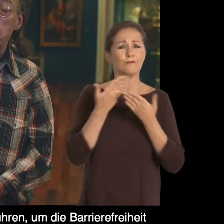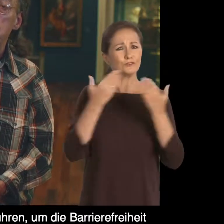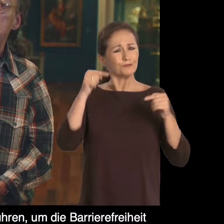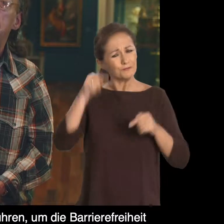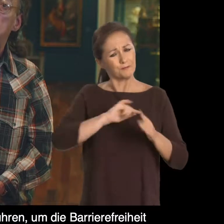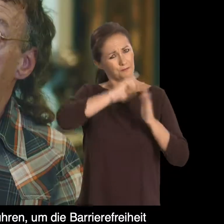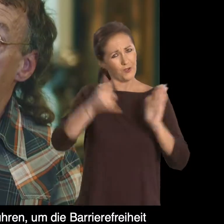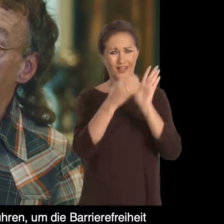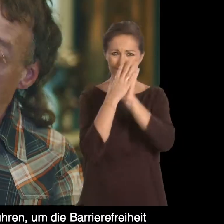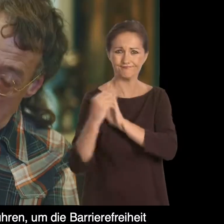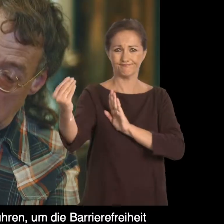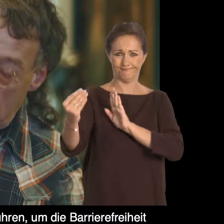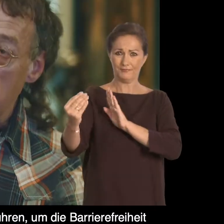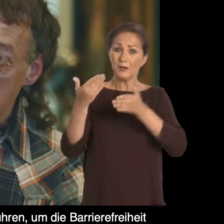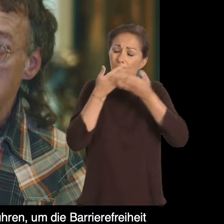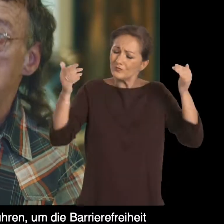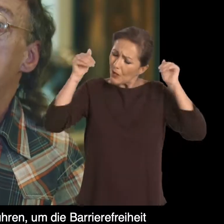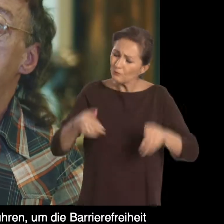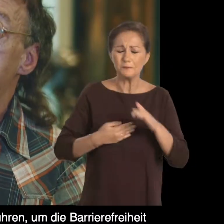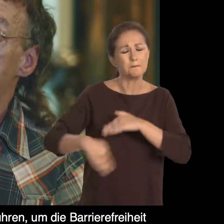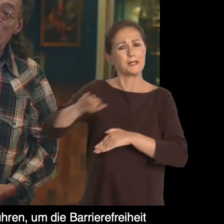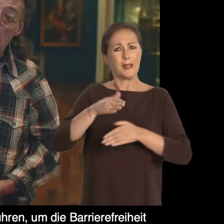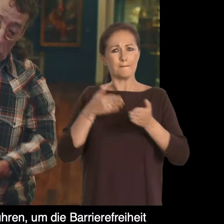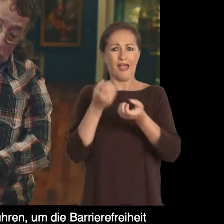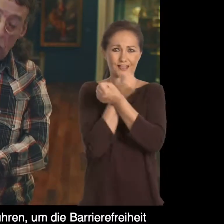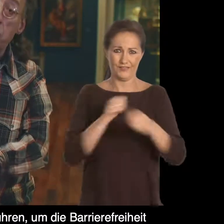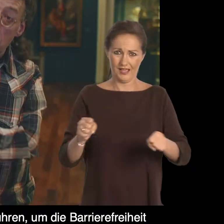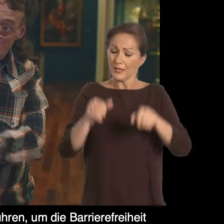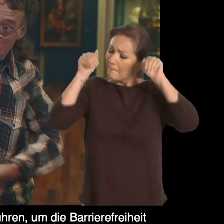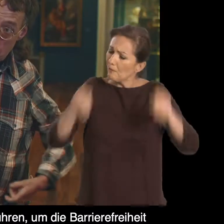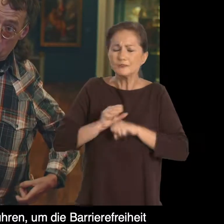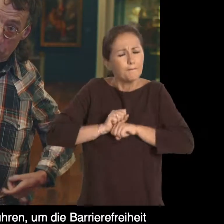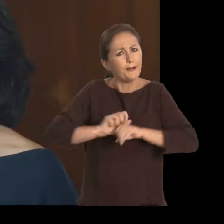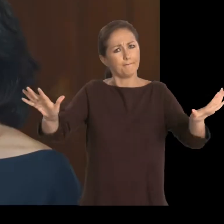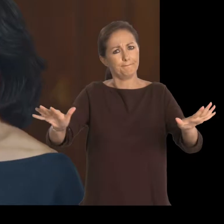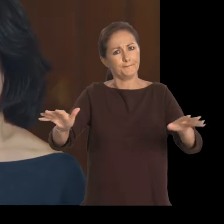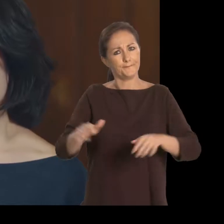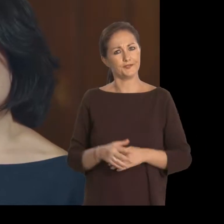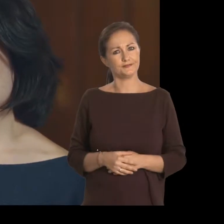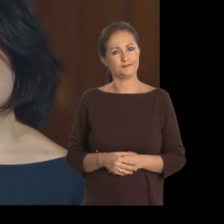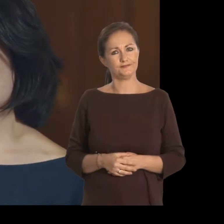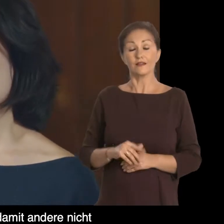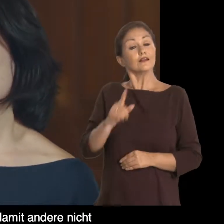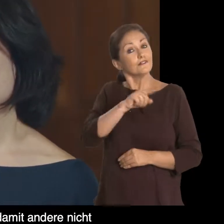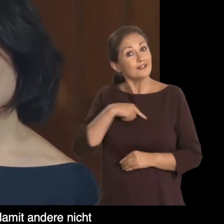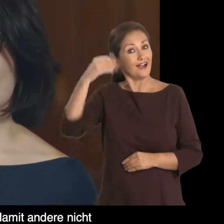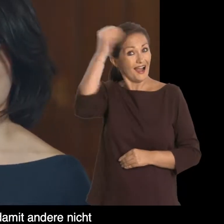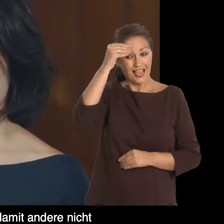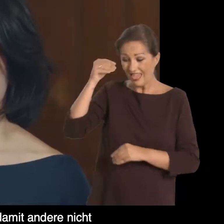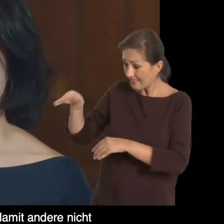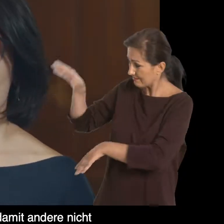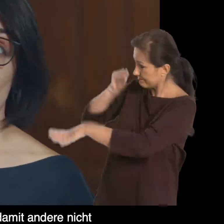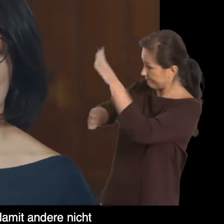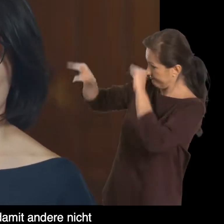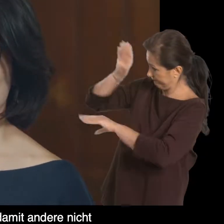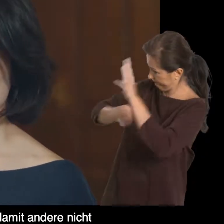proyectos como este para mejorar la accesibilidad de los museos y luego una buena difusión. La idea es comunicar todos